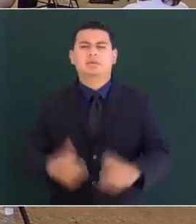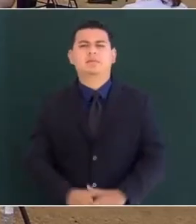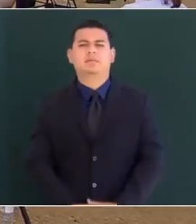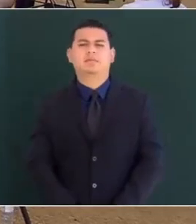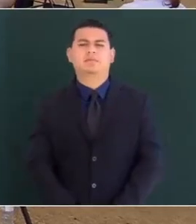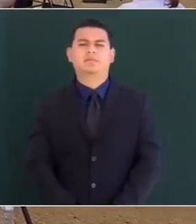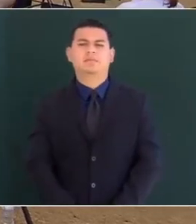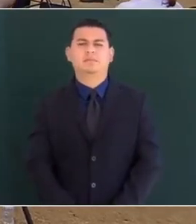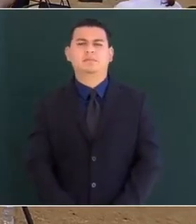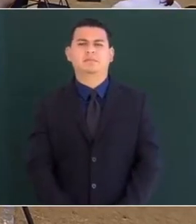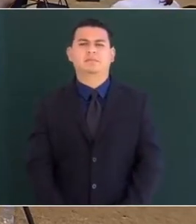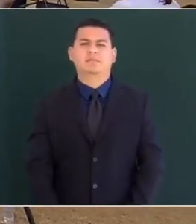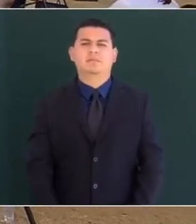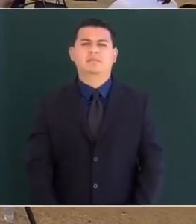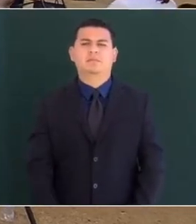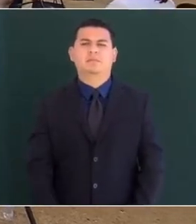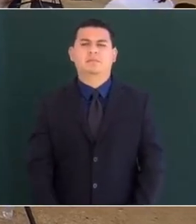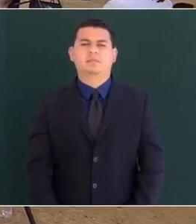es primero,